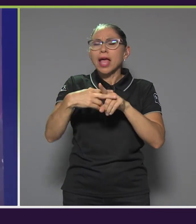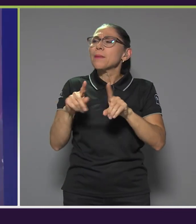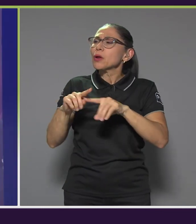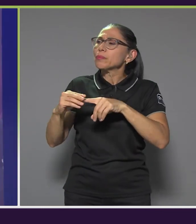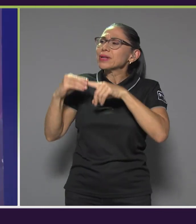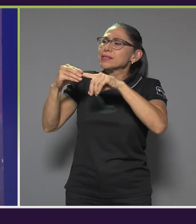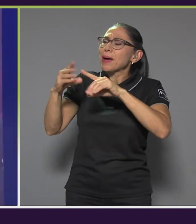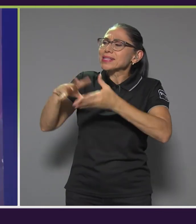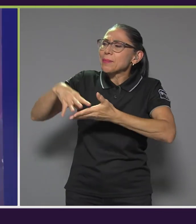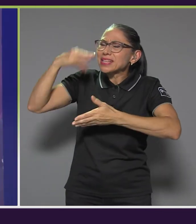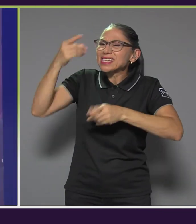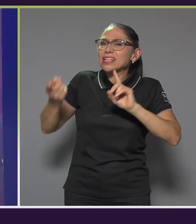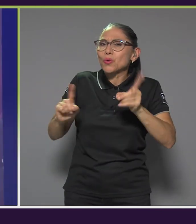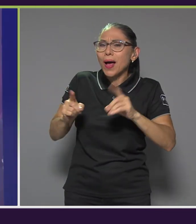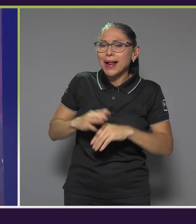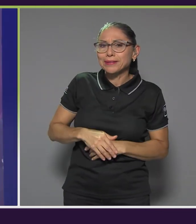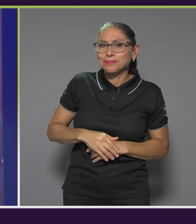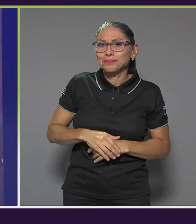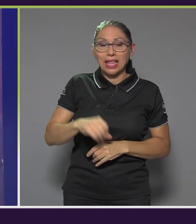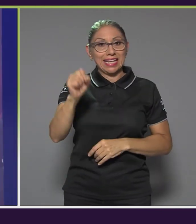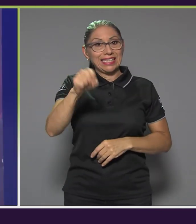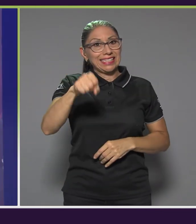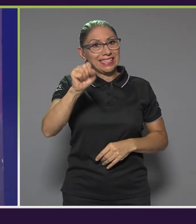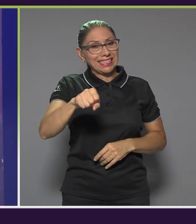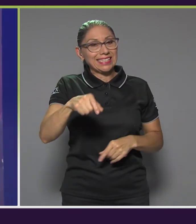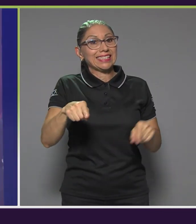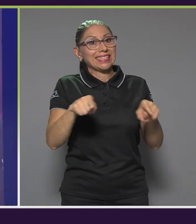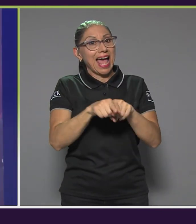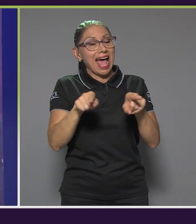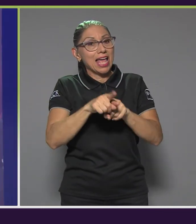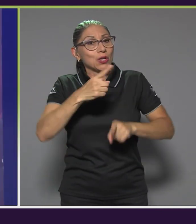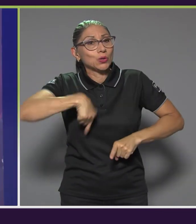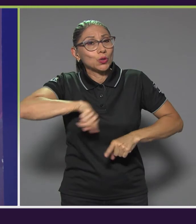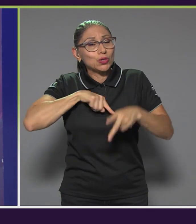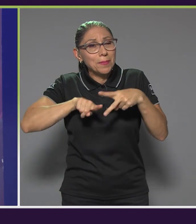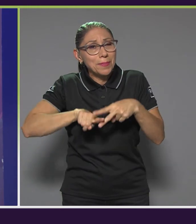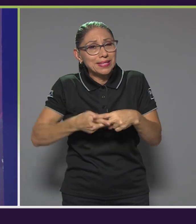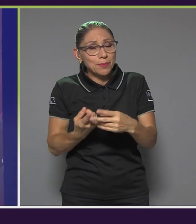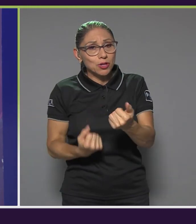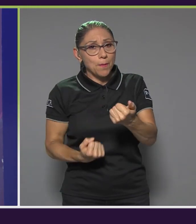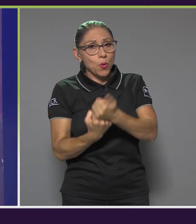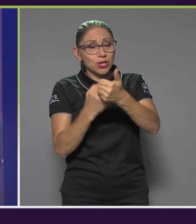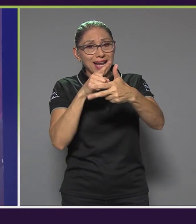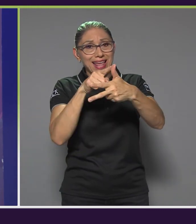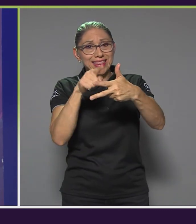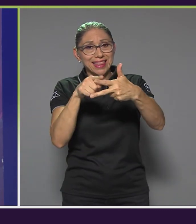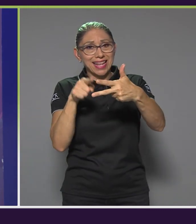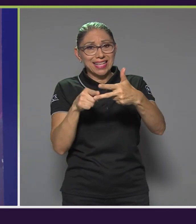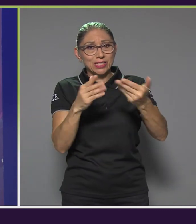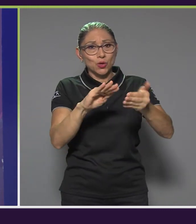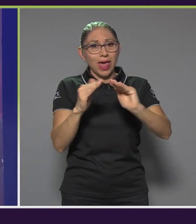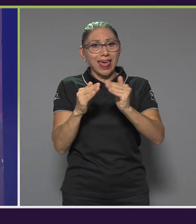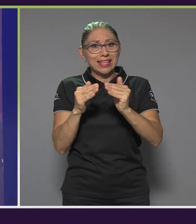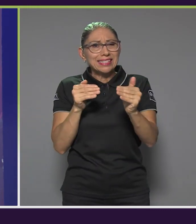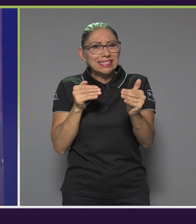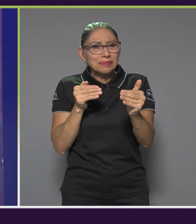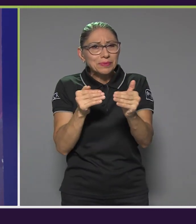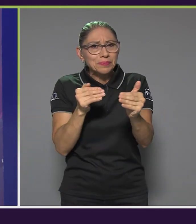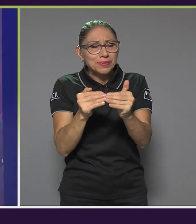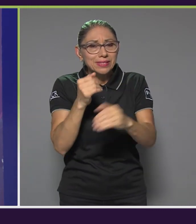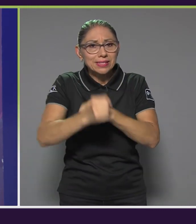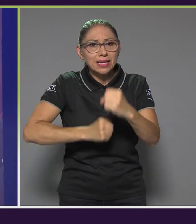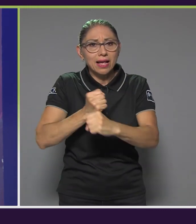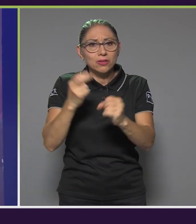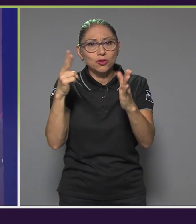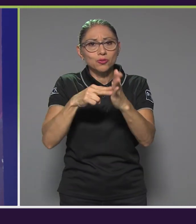Andrea? Sí, bueno, tal vez nosotros empezamos a apoyar a tres ciudades de manera muy cercana en el 2019, pero después